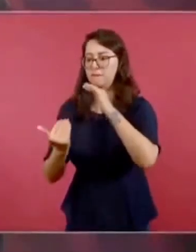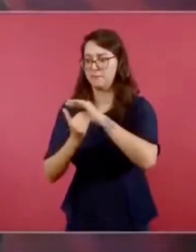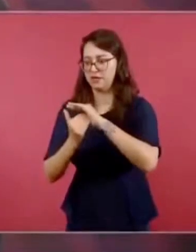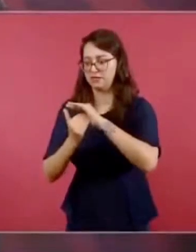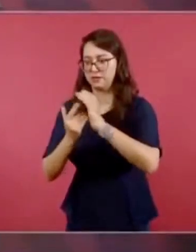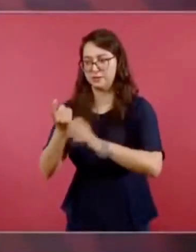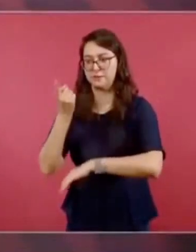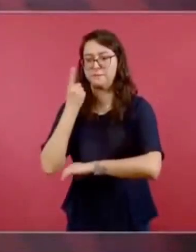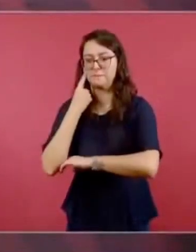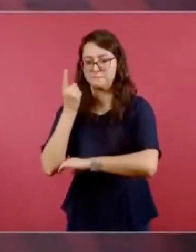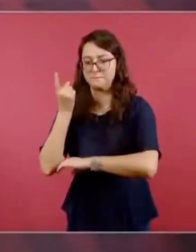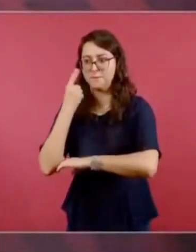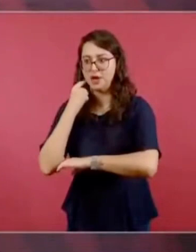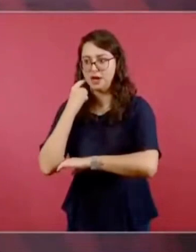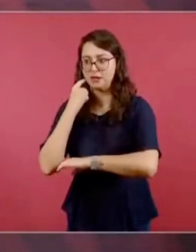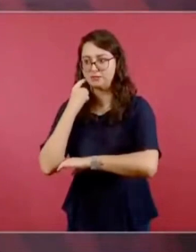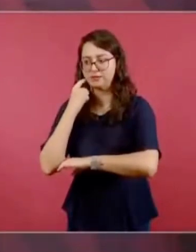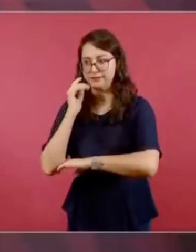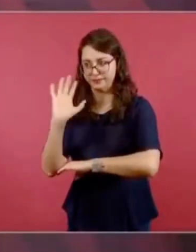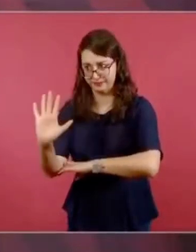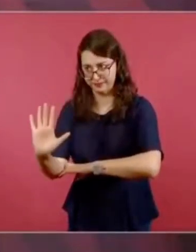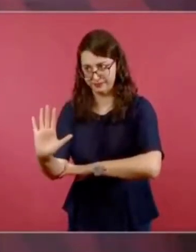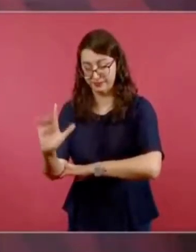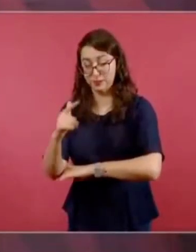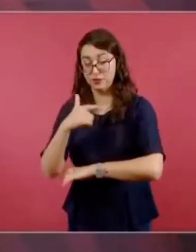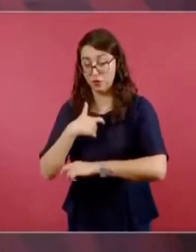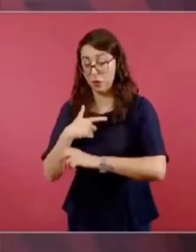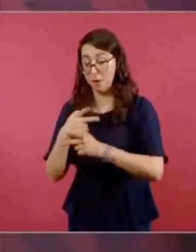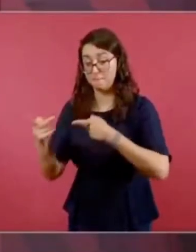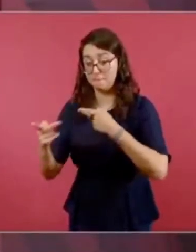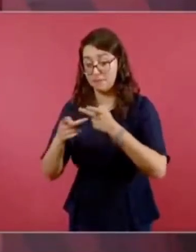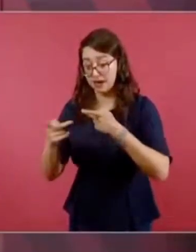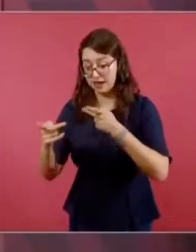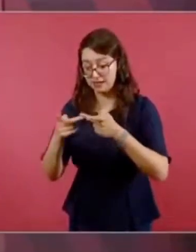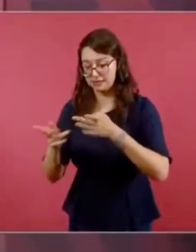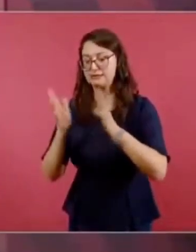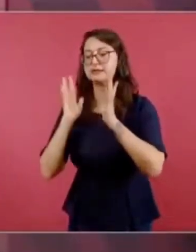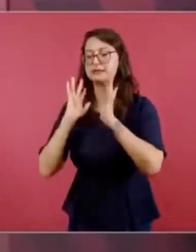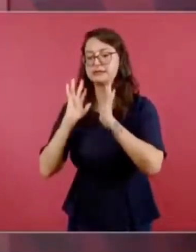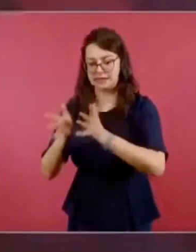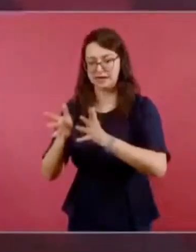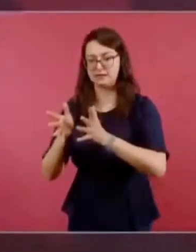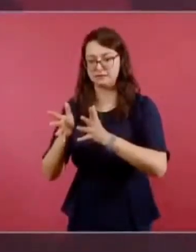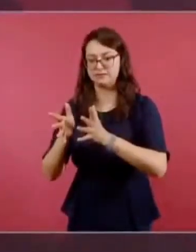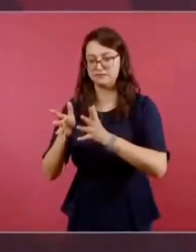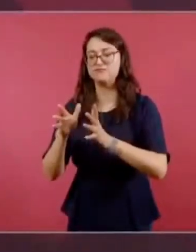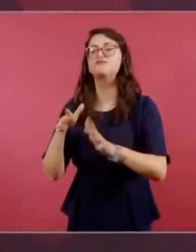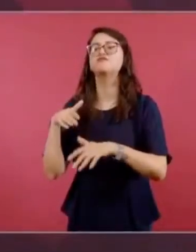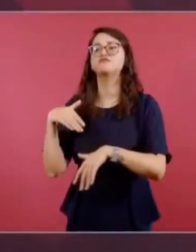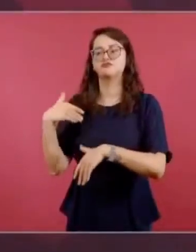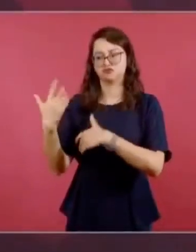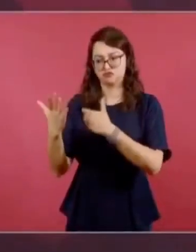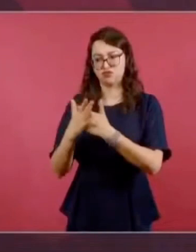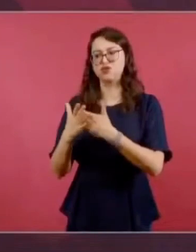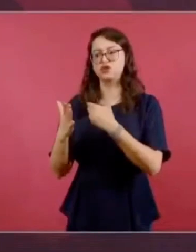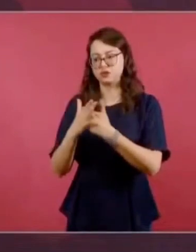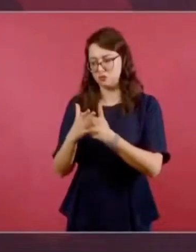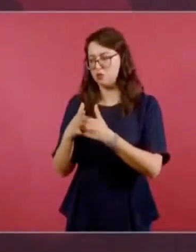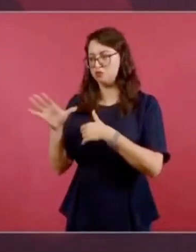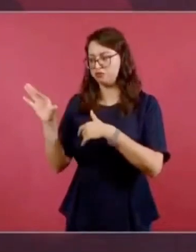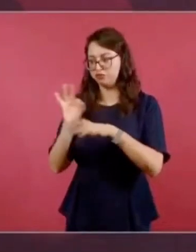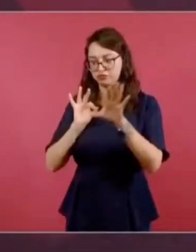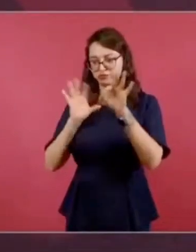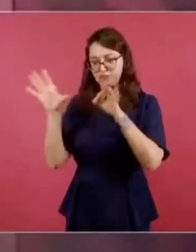Yo ya tengo todo planeado y me falta poco para acabar de conseguir a la gente